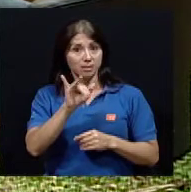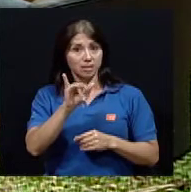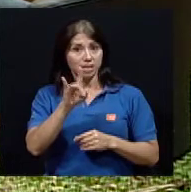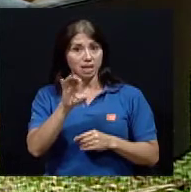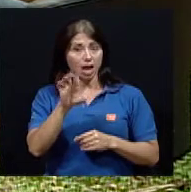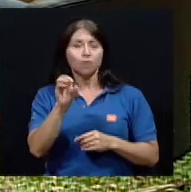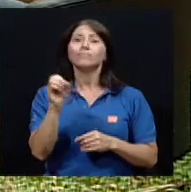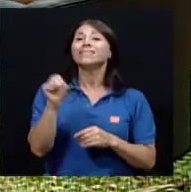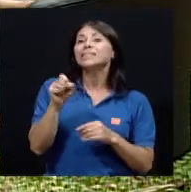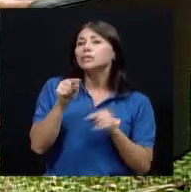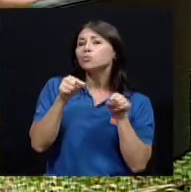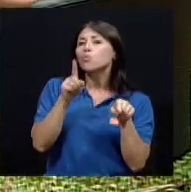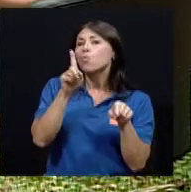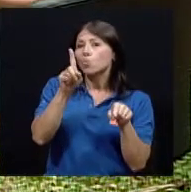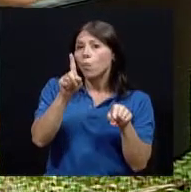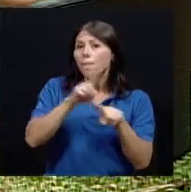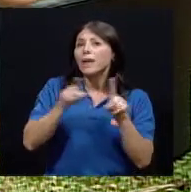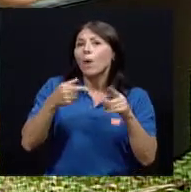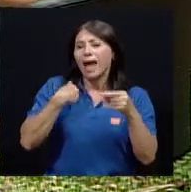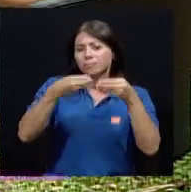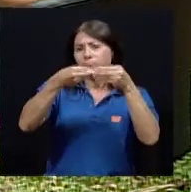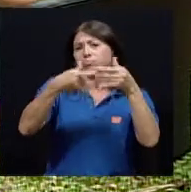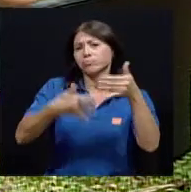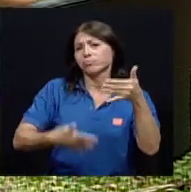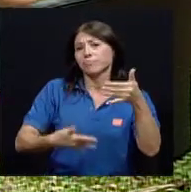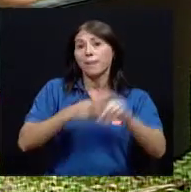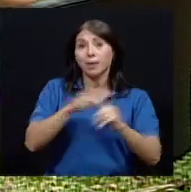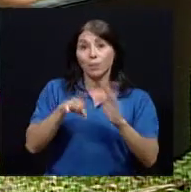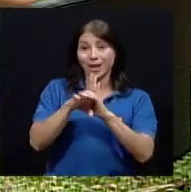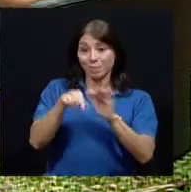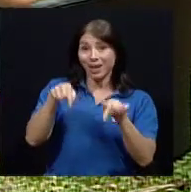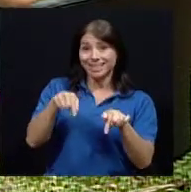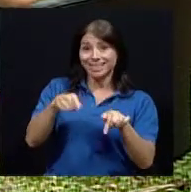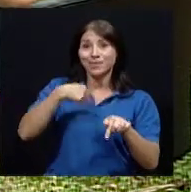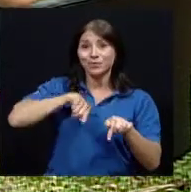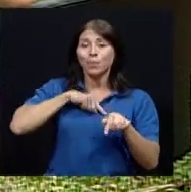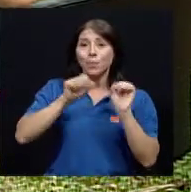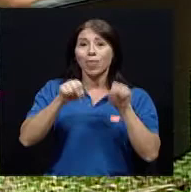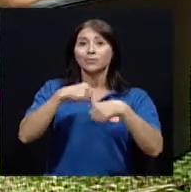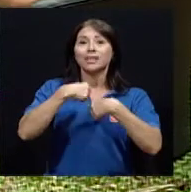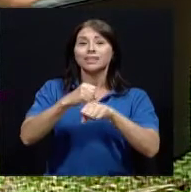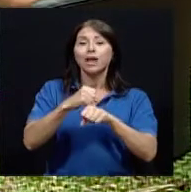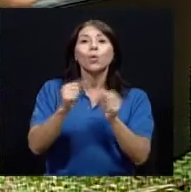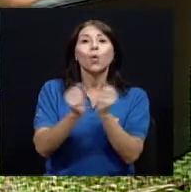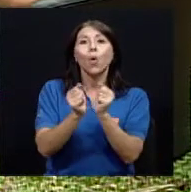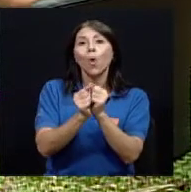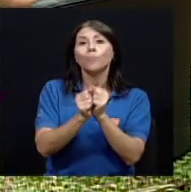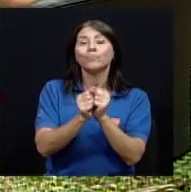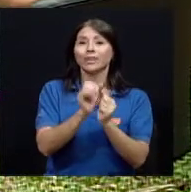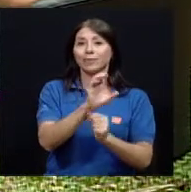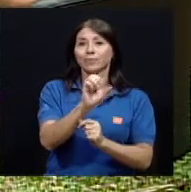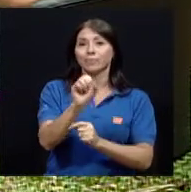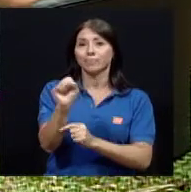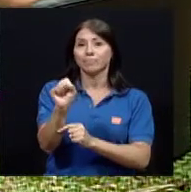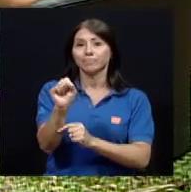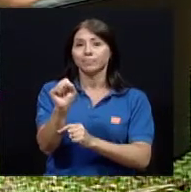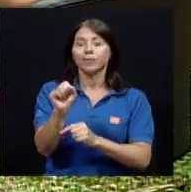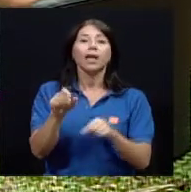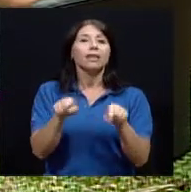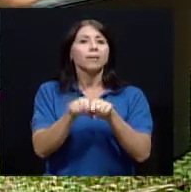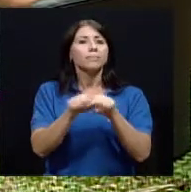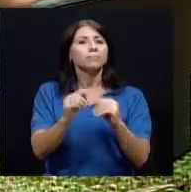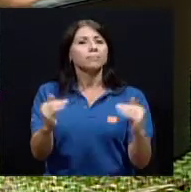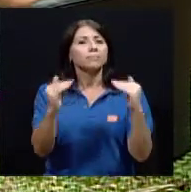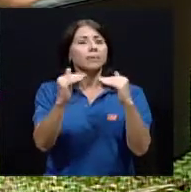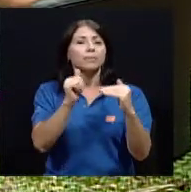este lo podemos hacer con las cajitas que están dentro de la de la institución a nivel privado podríamos hablar por ejemplo de uno como